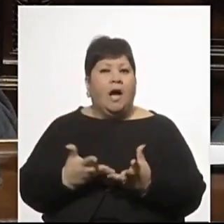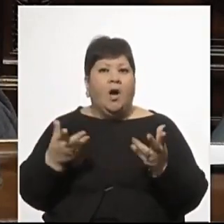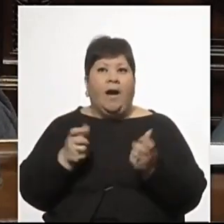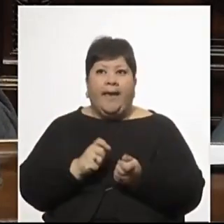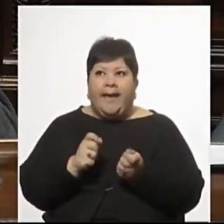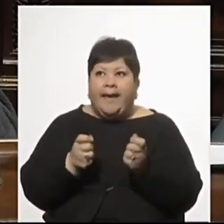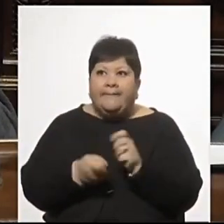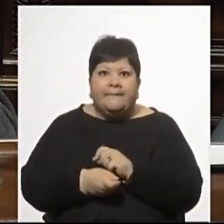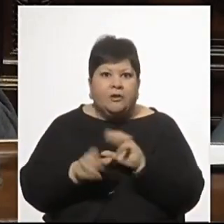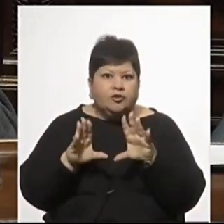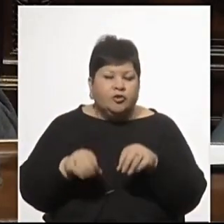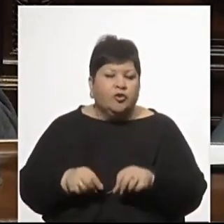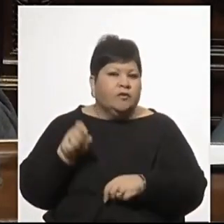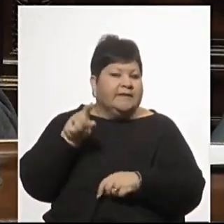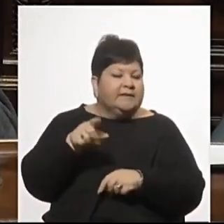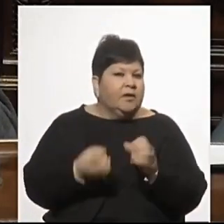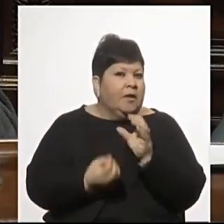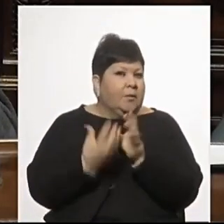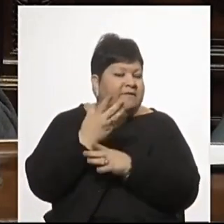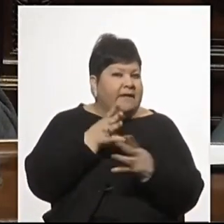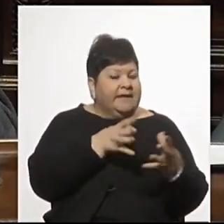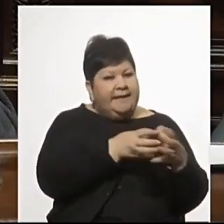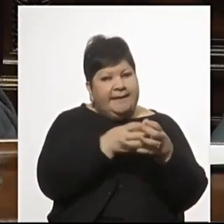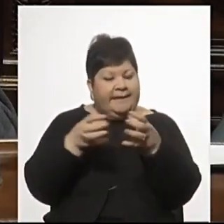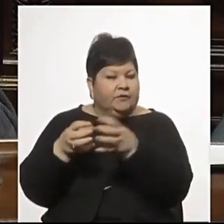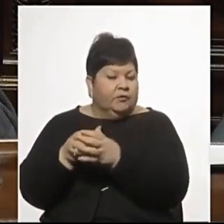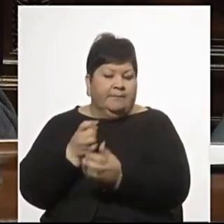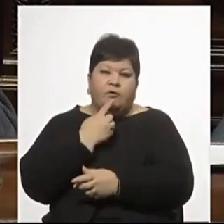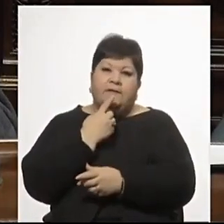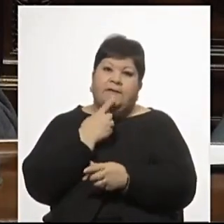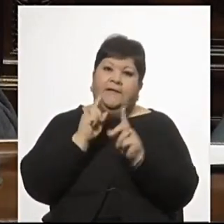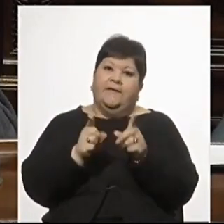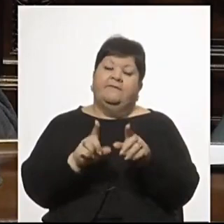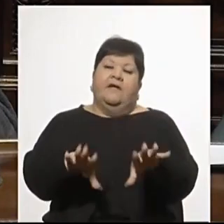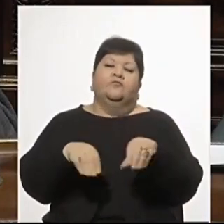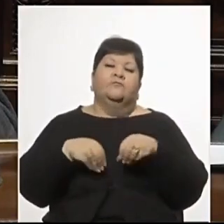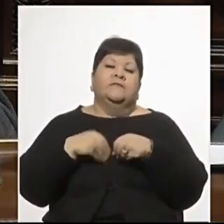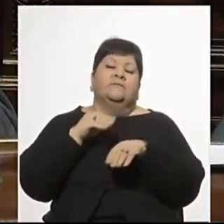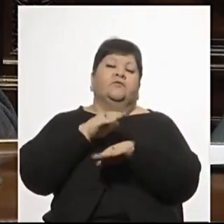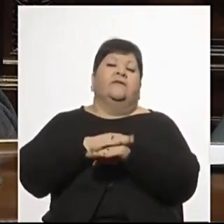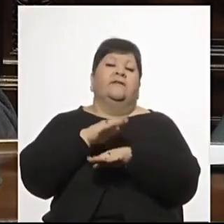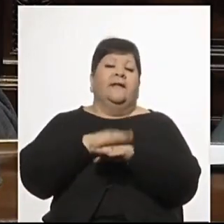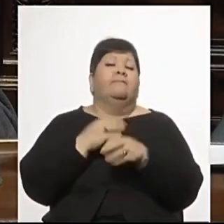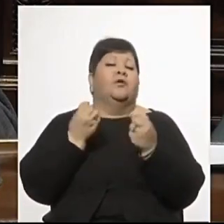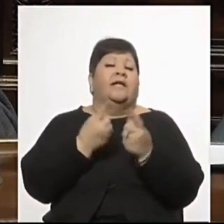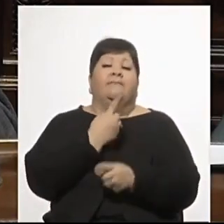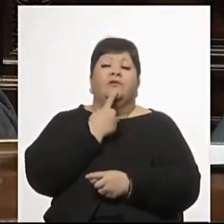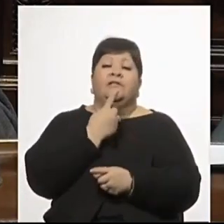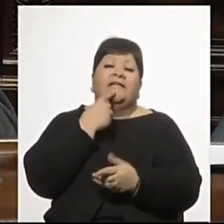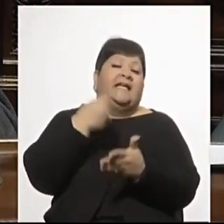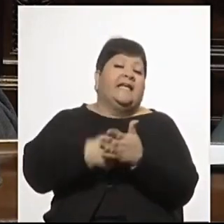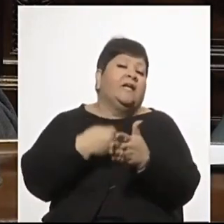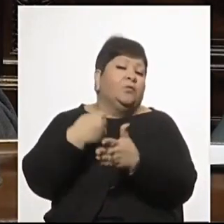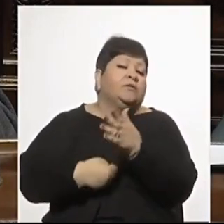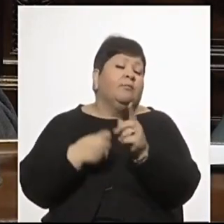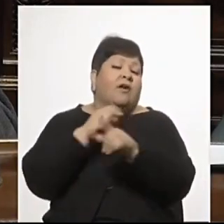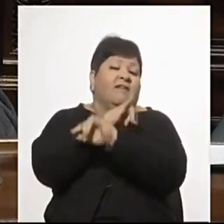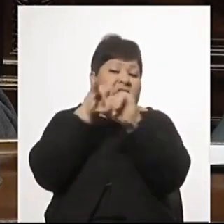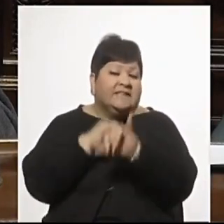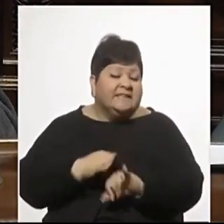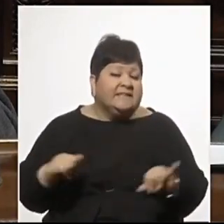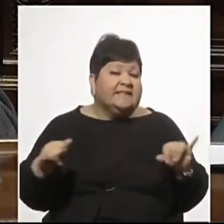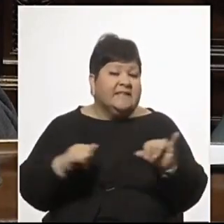generaciones. La política tendrá que hacerse caso porque la política es la lucha por la felicidad